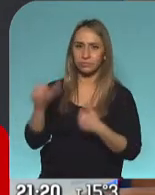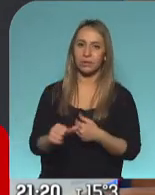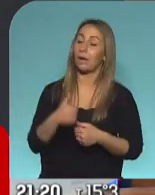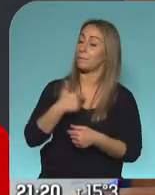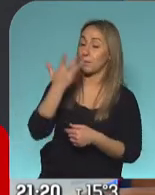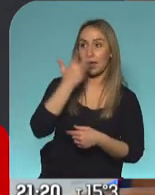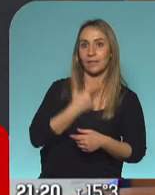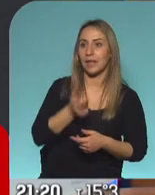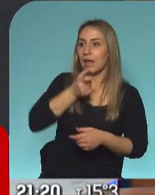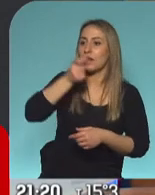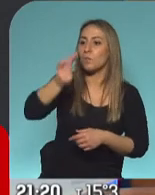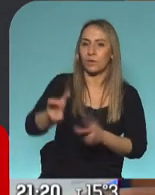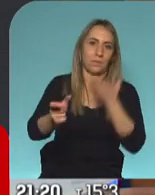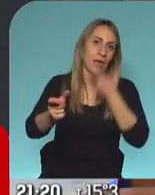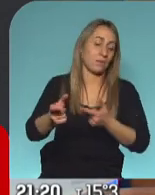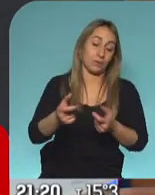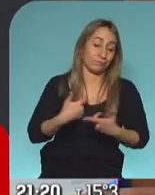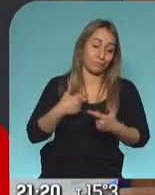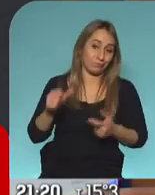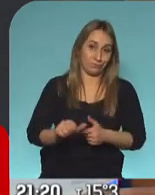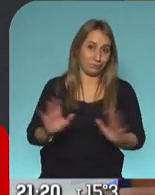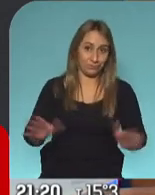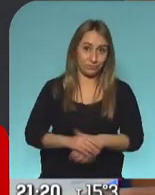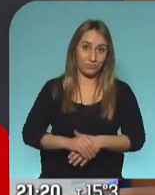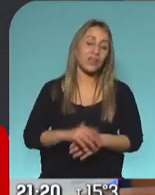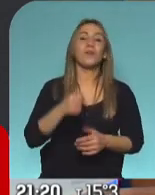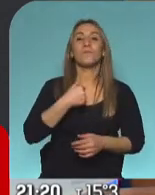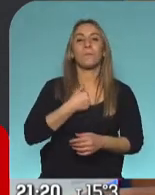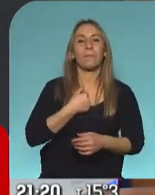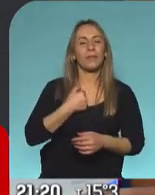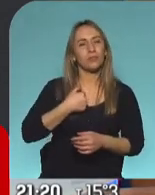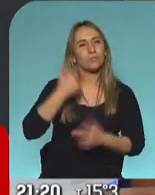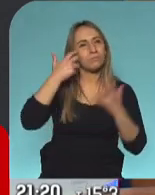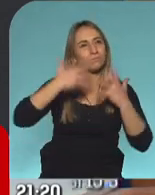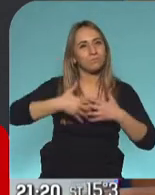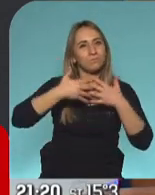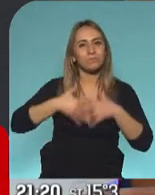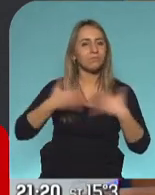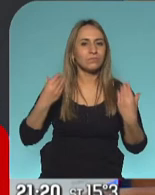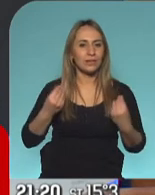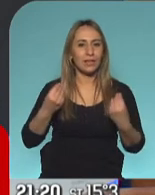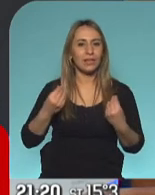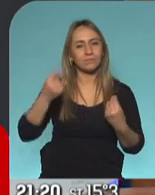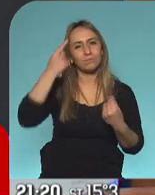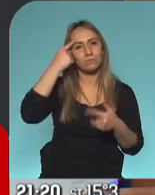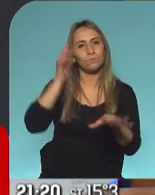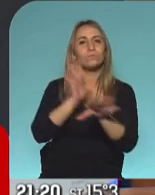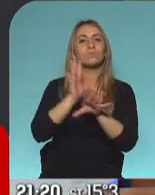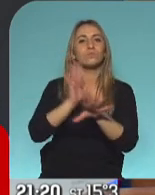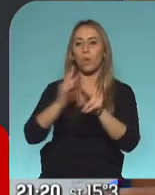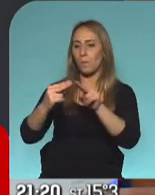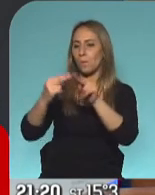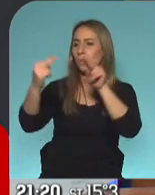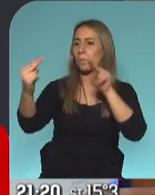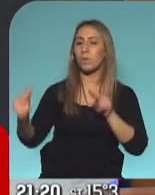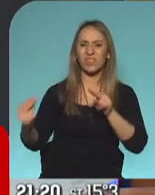respuesta para ella, lo que yo pienso, y lo que yo he hecho, intentado, es extender un puente, extender un puente, el